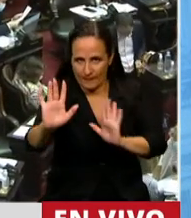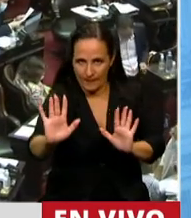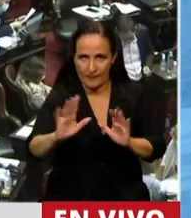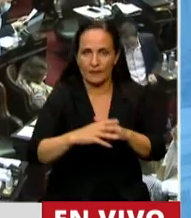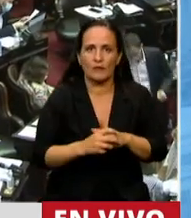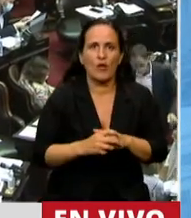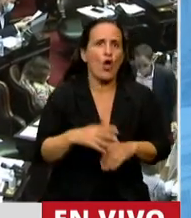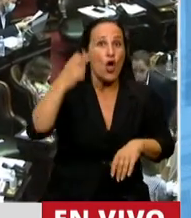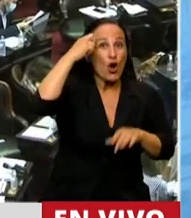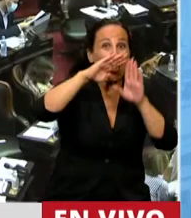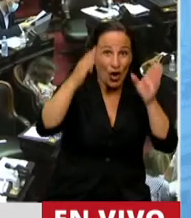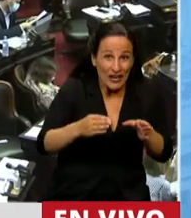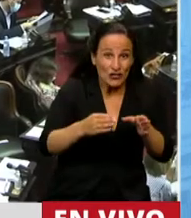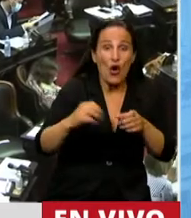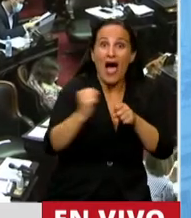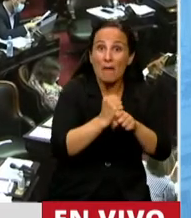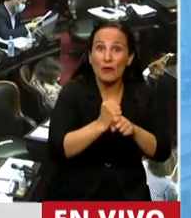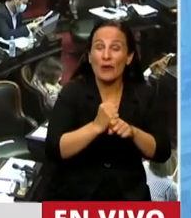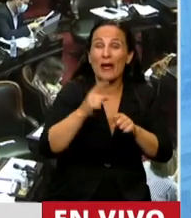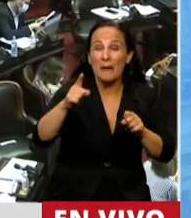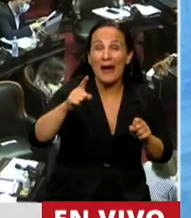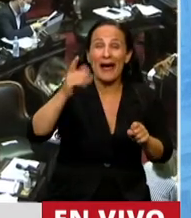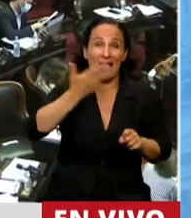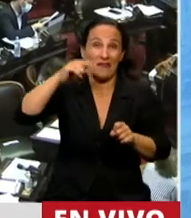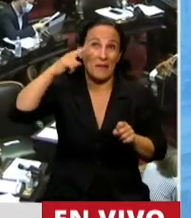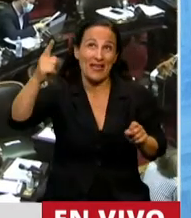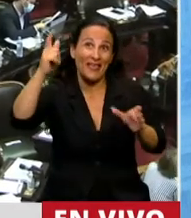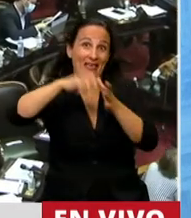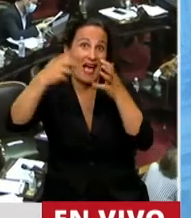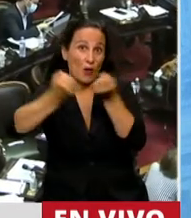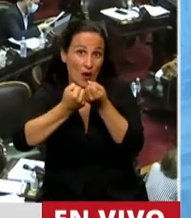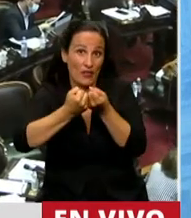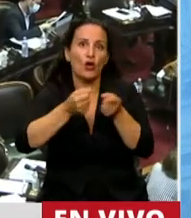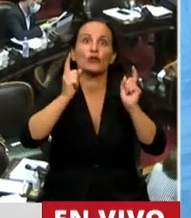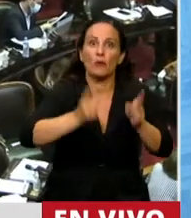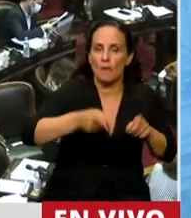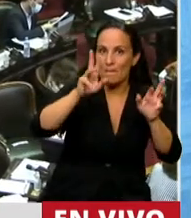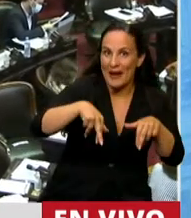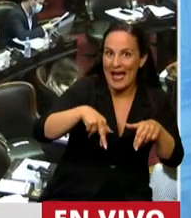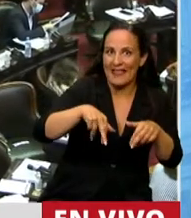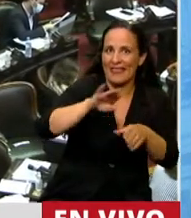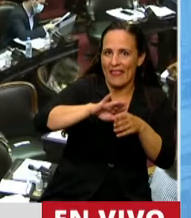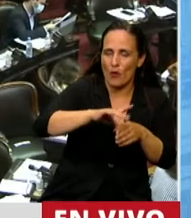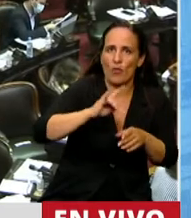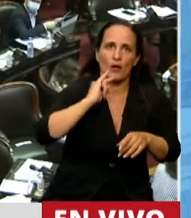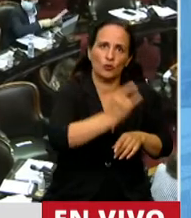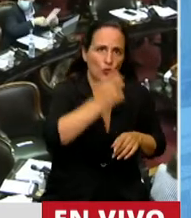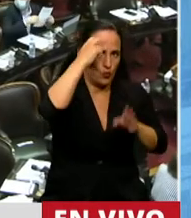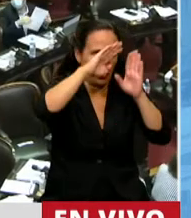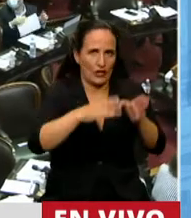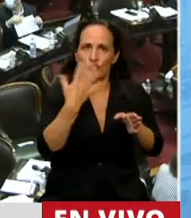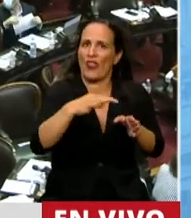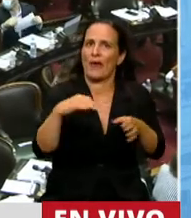Congreso no sólo aprobará un acuerdo con un organismo internacional, un plan de pago de la elevada deuda que tenemos con el mismo,